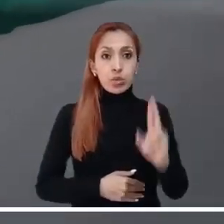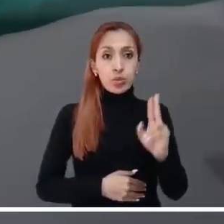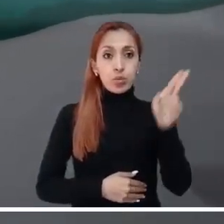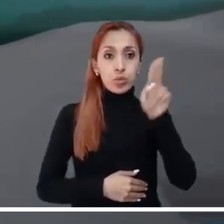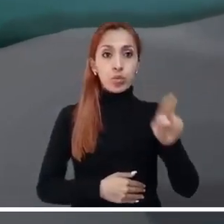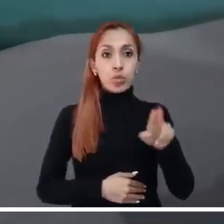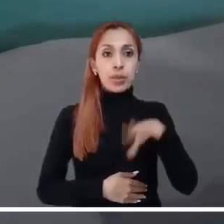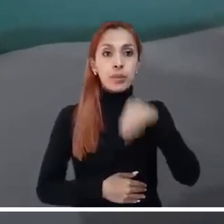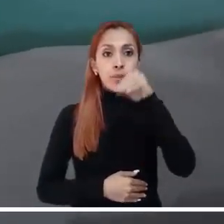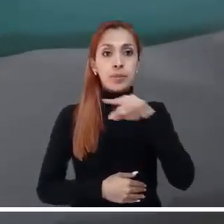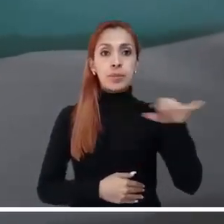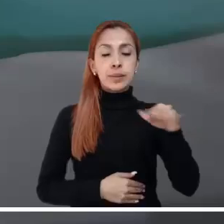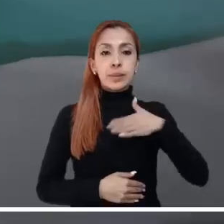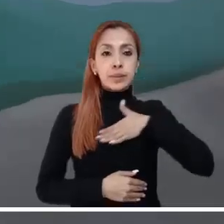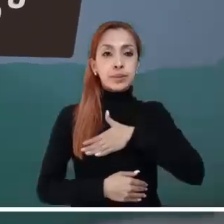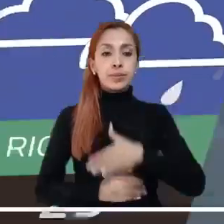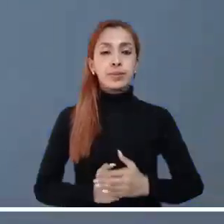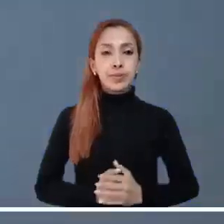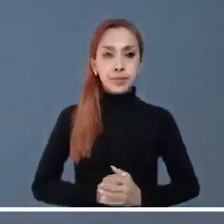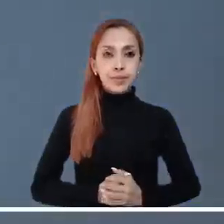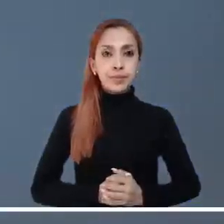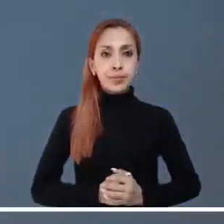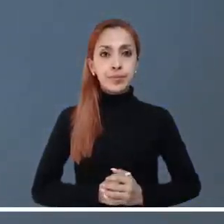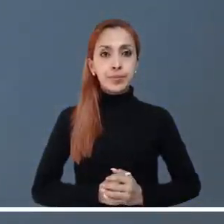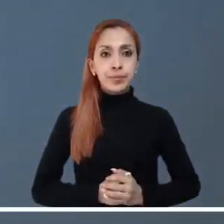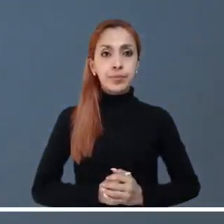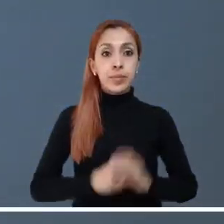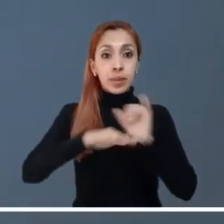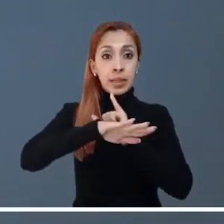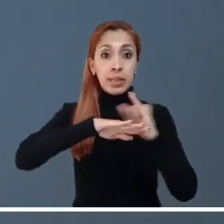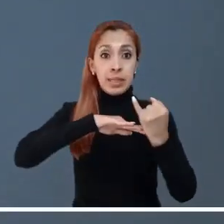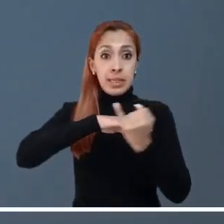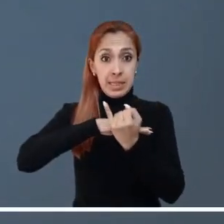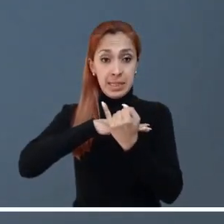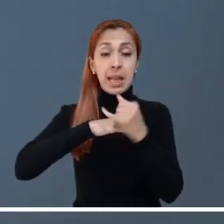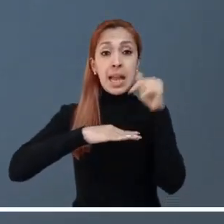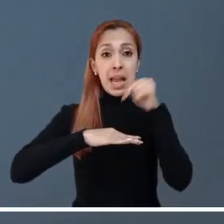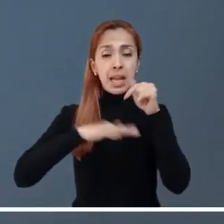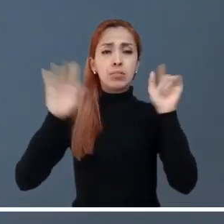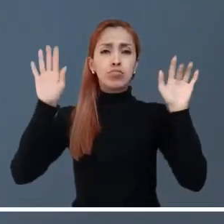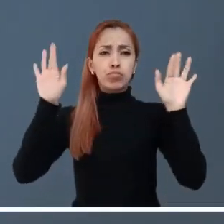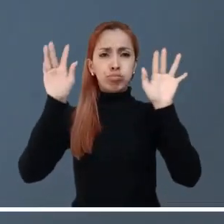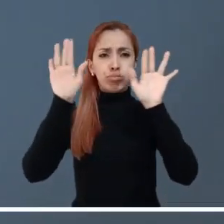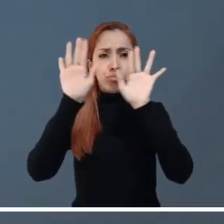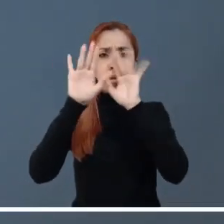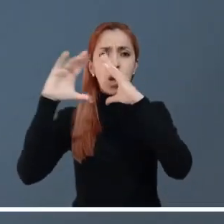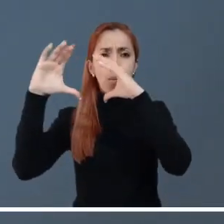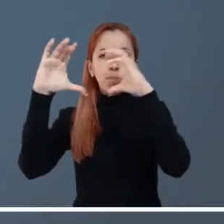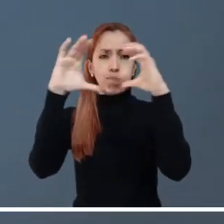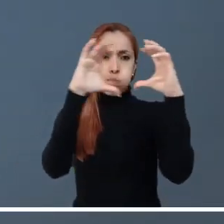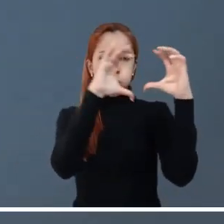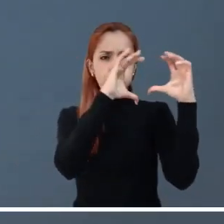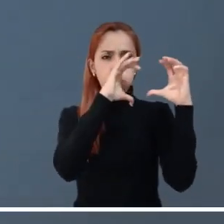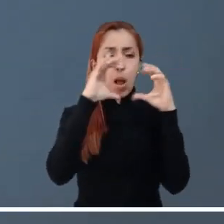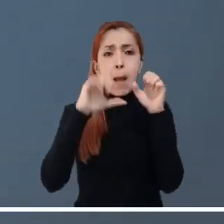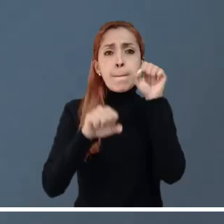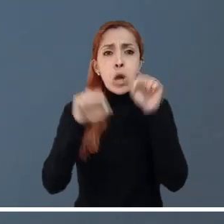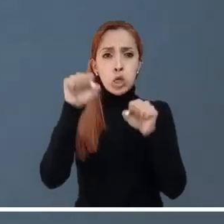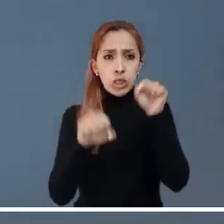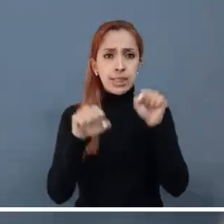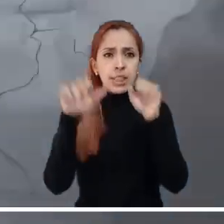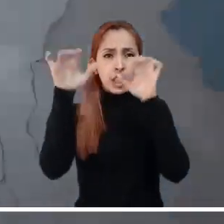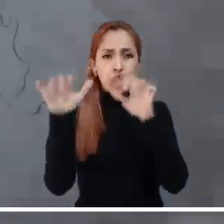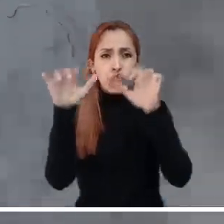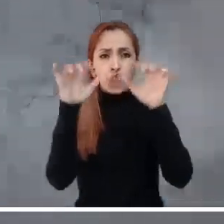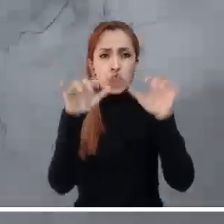Magdalena y Bolívar. Sobre las islas podremos experimentar nubosidad importante con posibles lloviznas